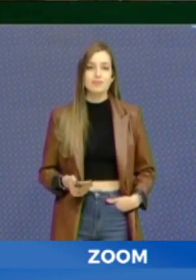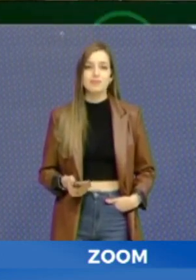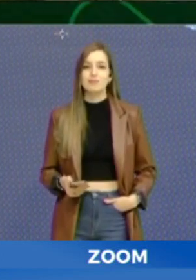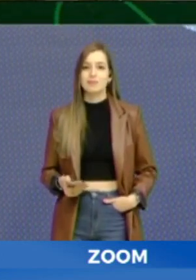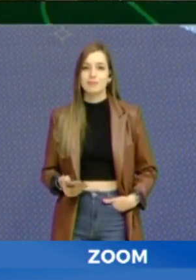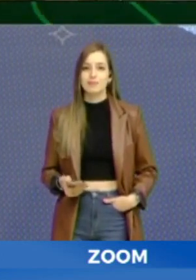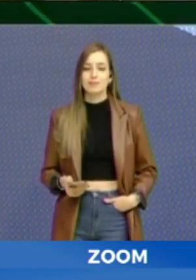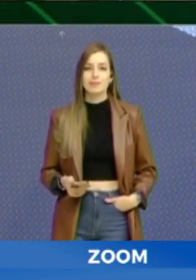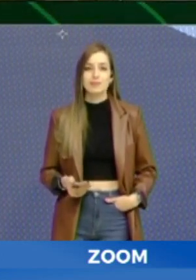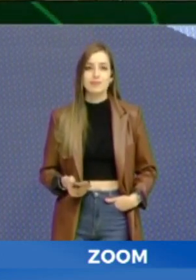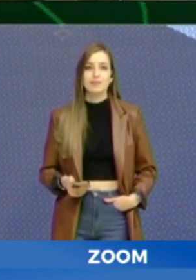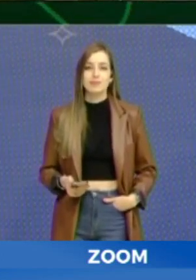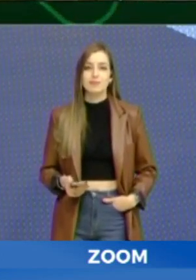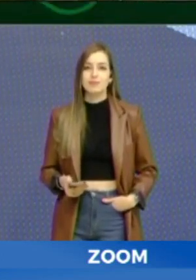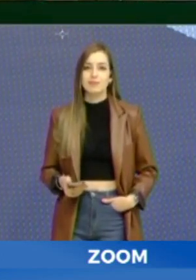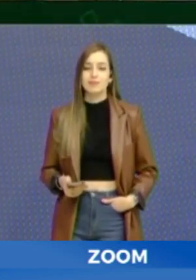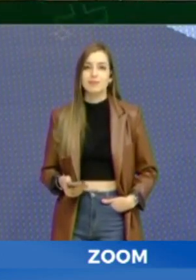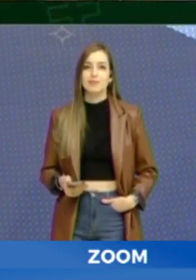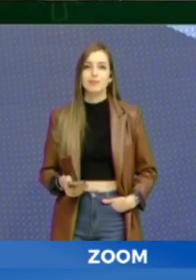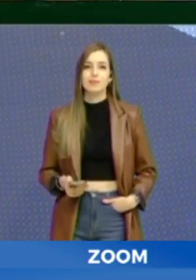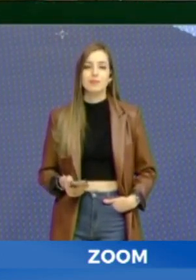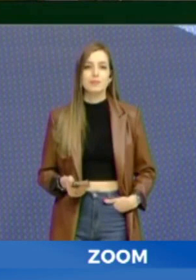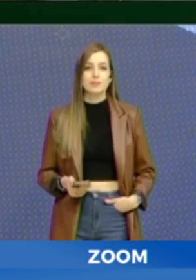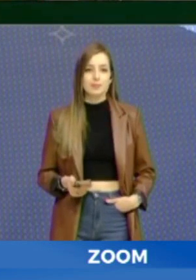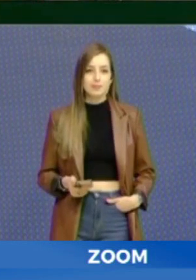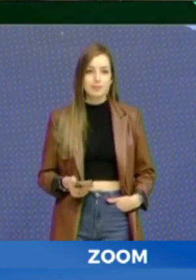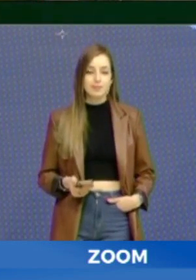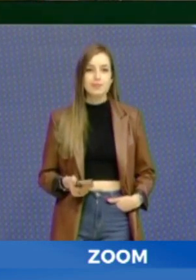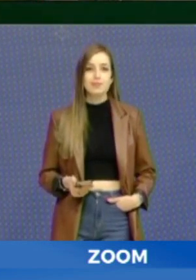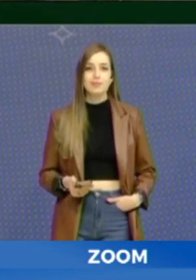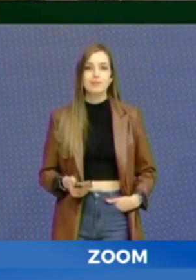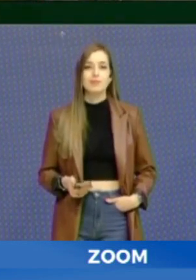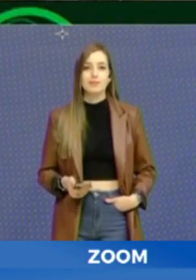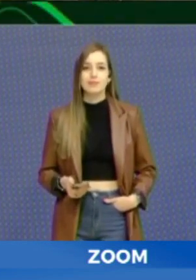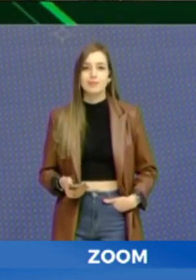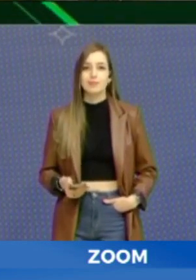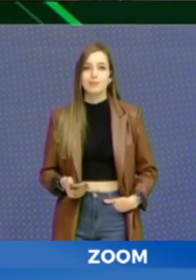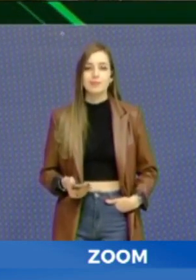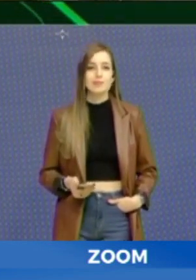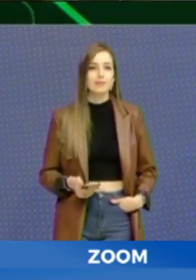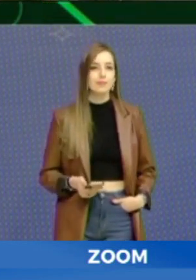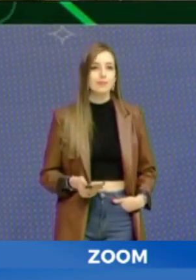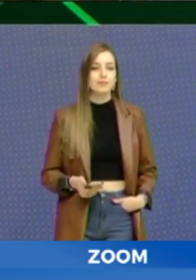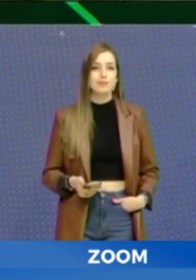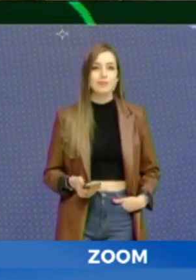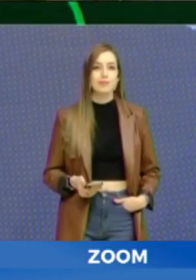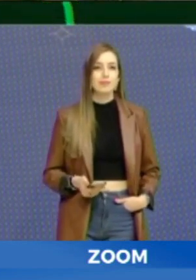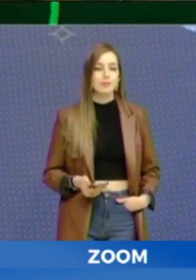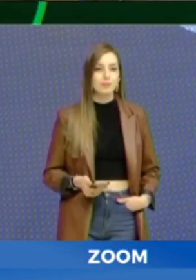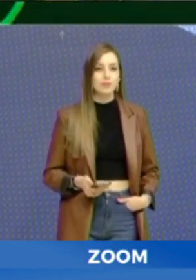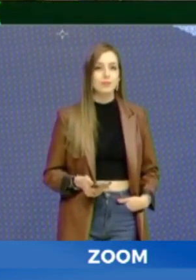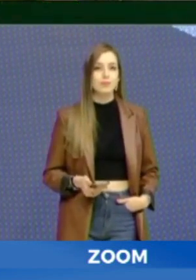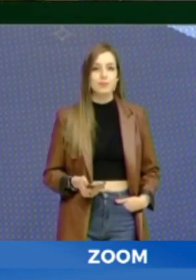Unión de Padres de Príncipe... Finalizando el año 1999 para